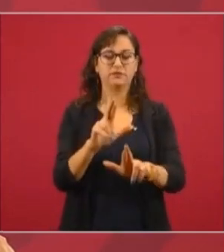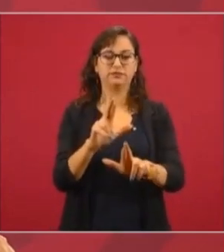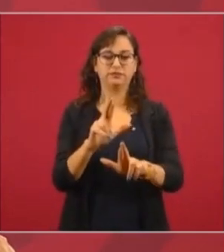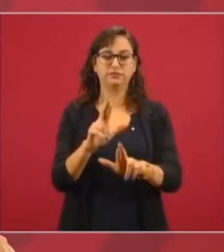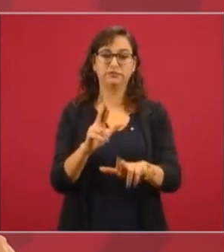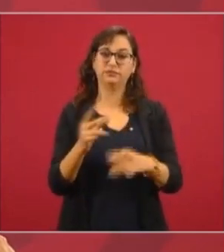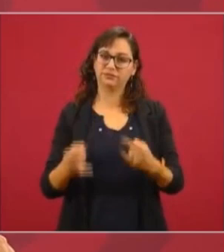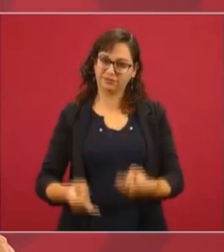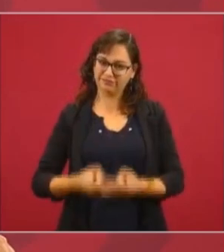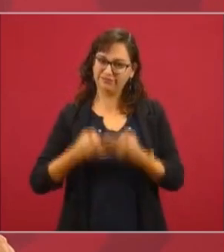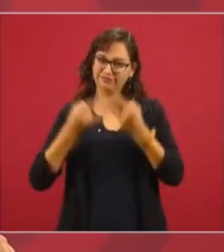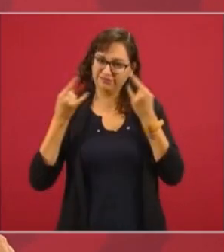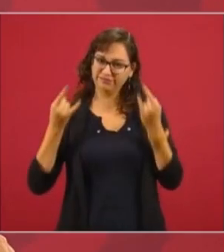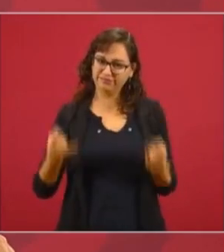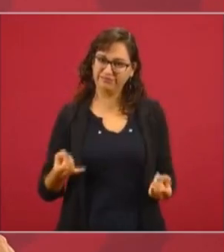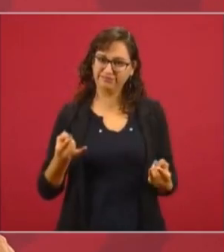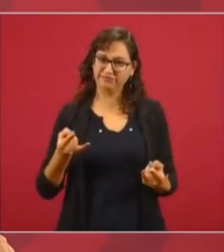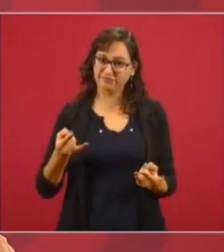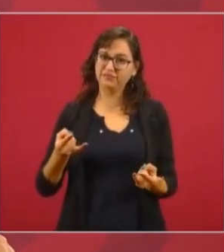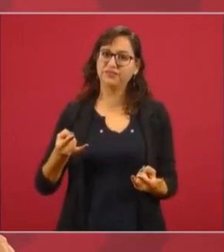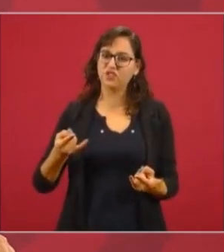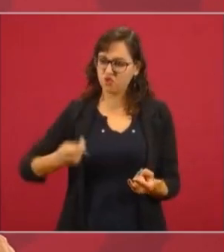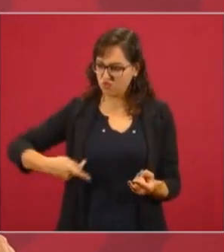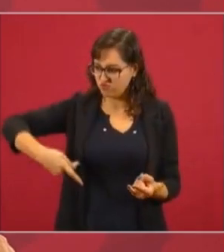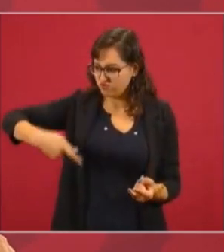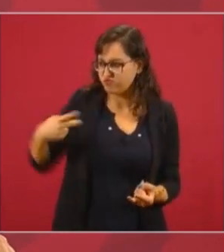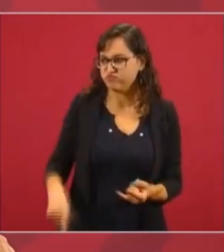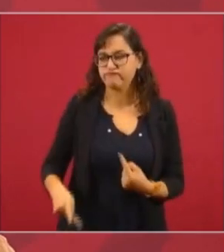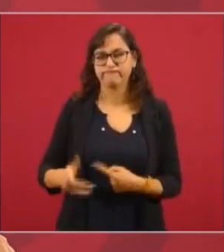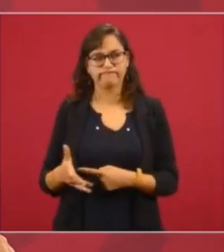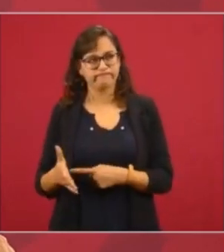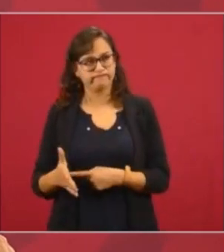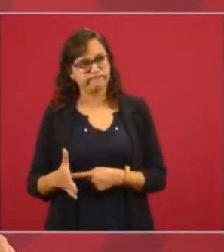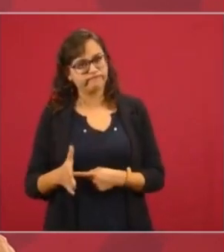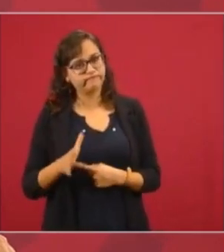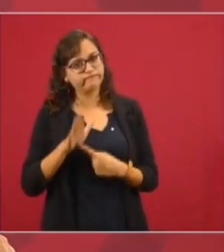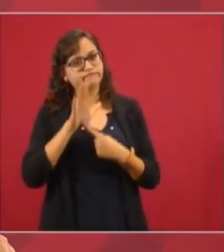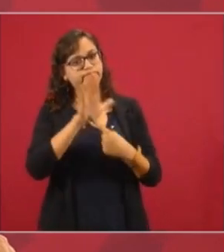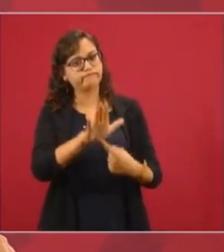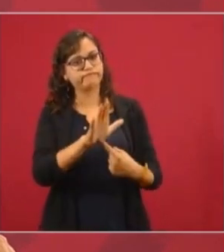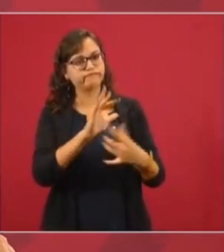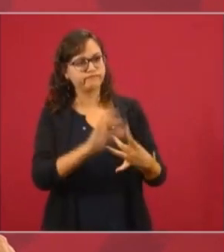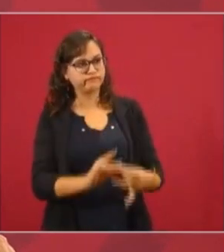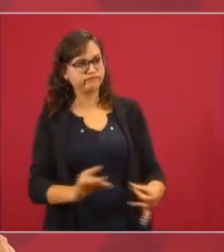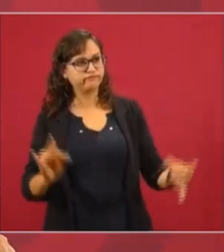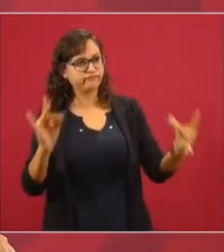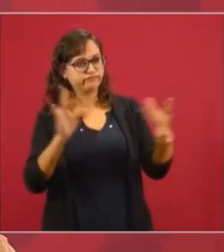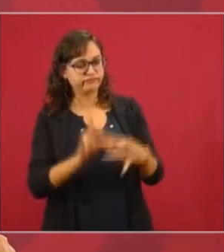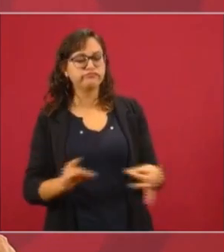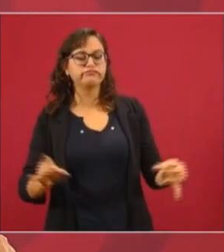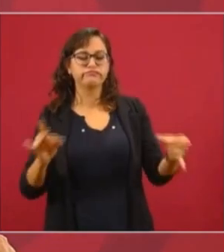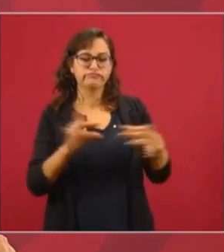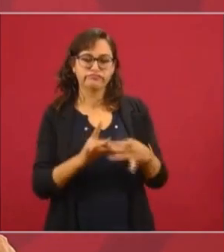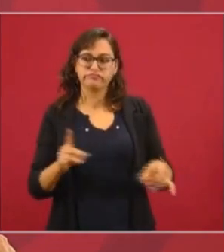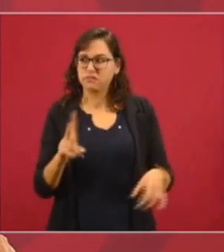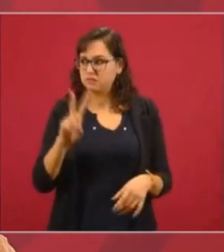contar la otra historia, la historia de grandeza de este pueblo